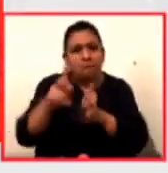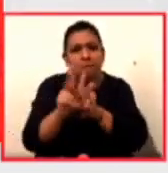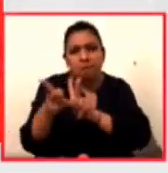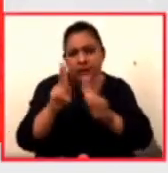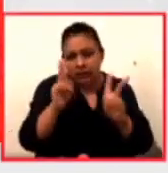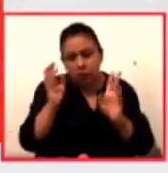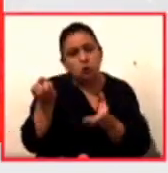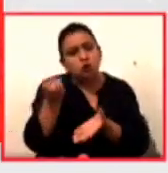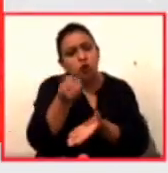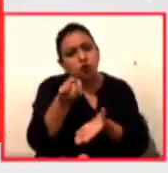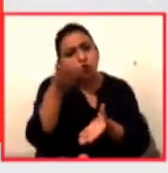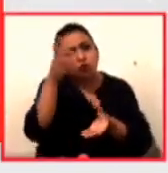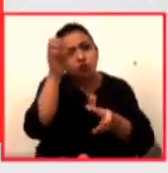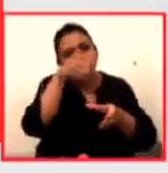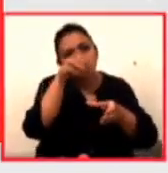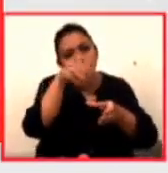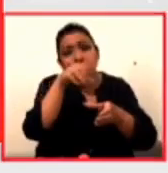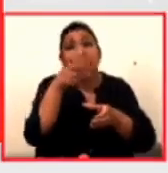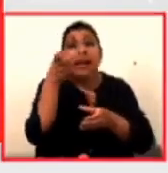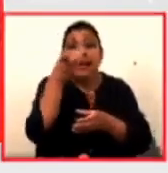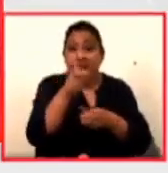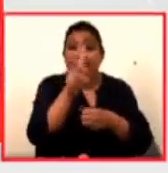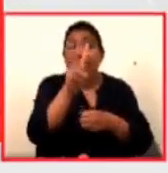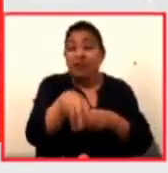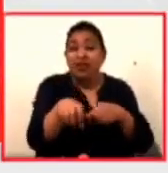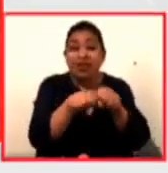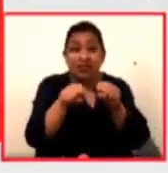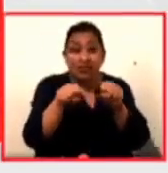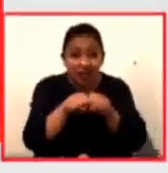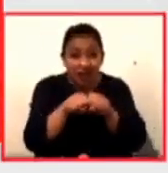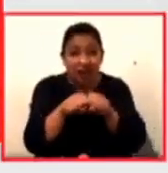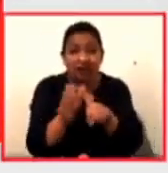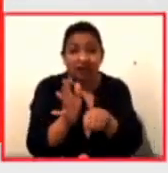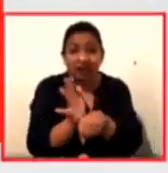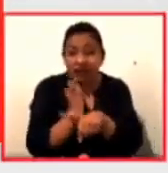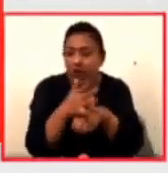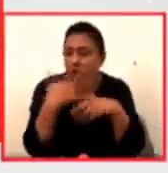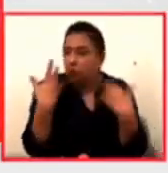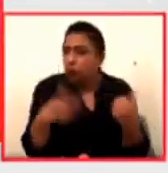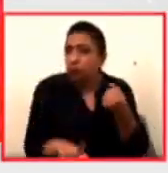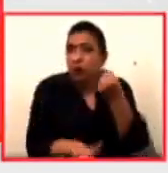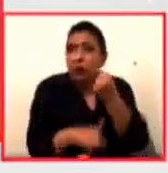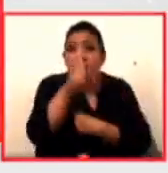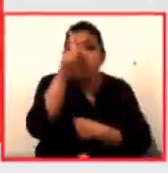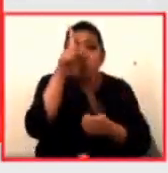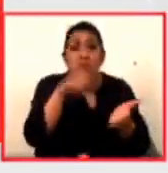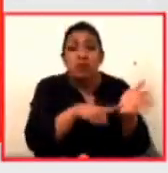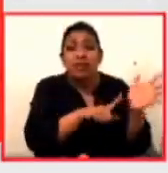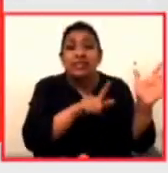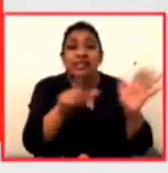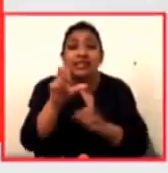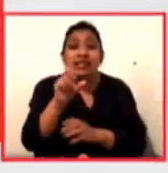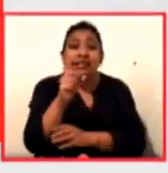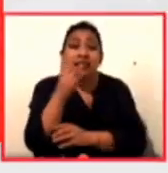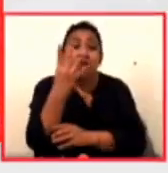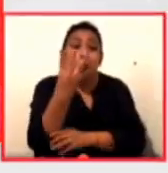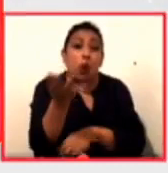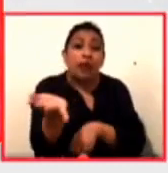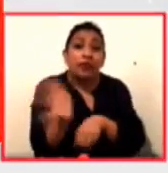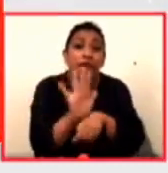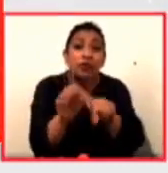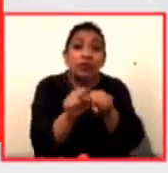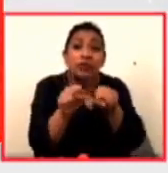Este sector cultural está en situación muy crítica, estamos hablando de 1.734 cines alemanes que están